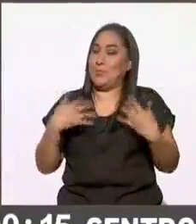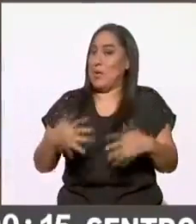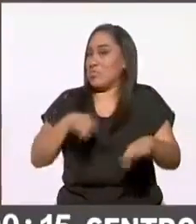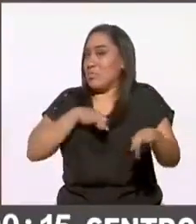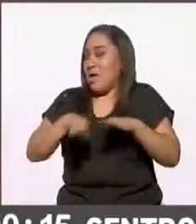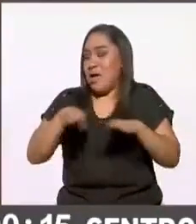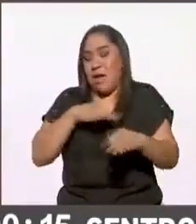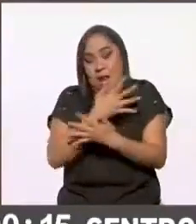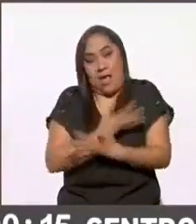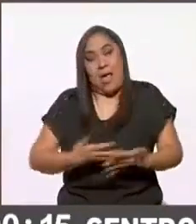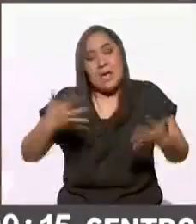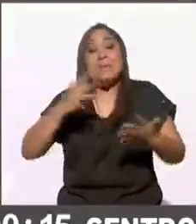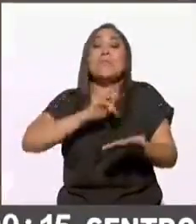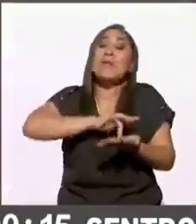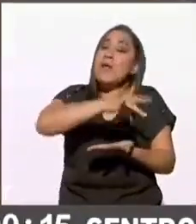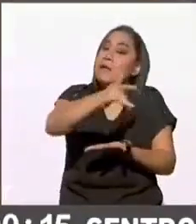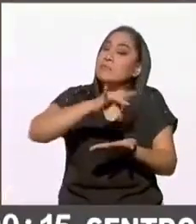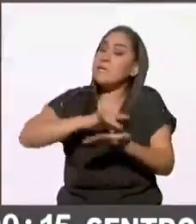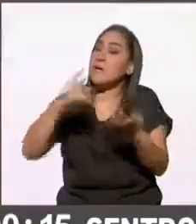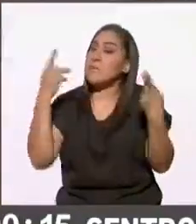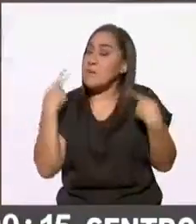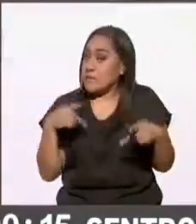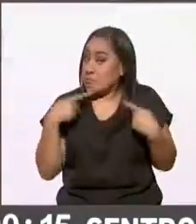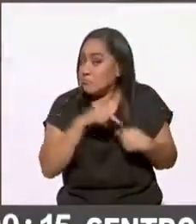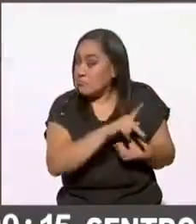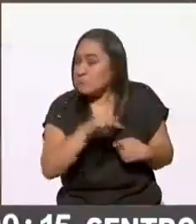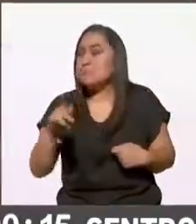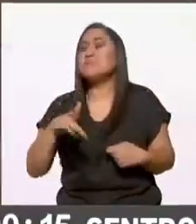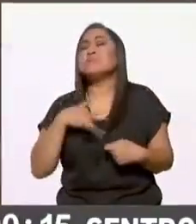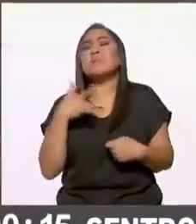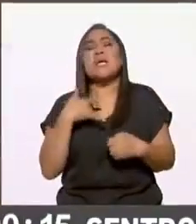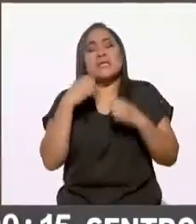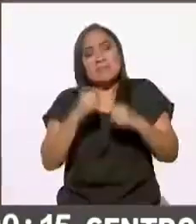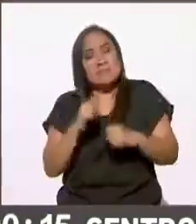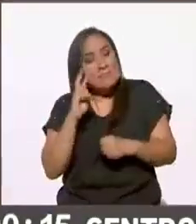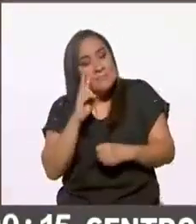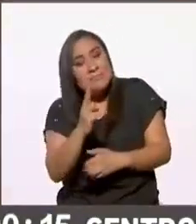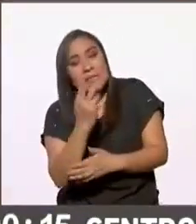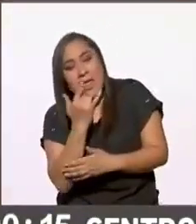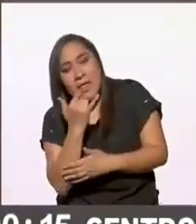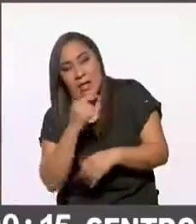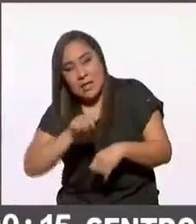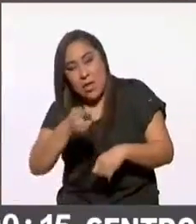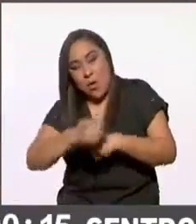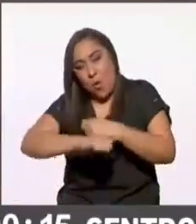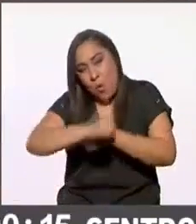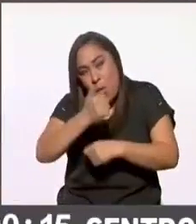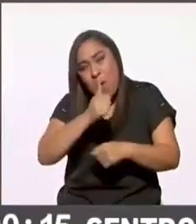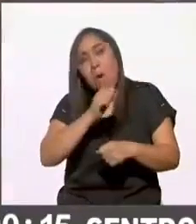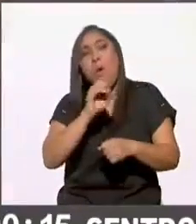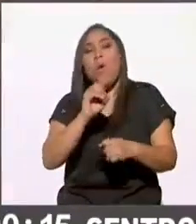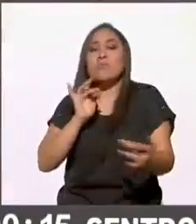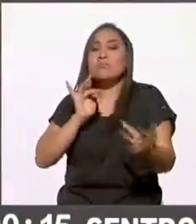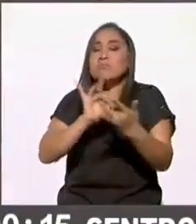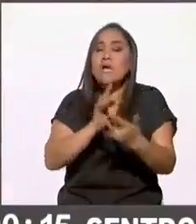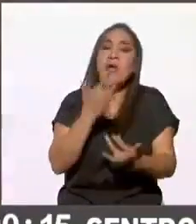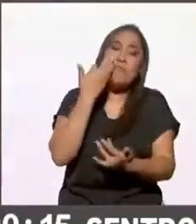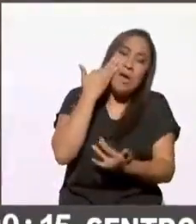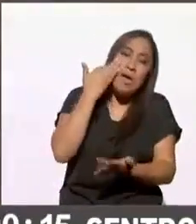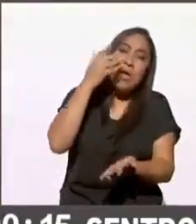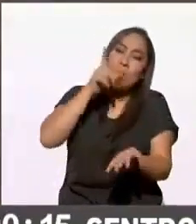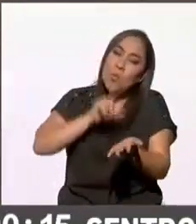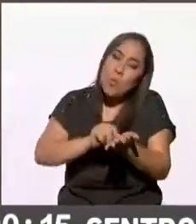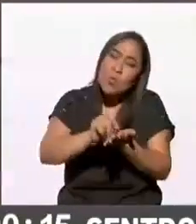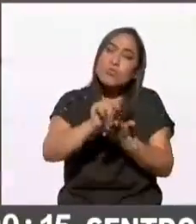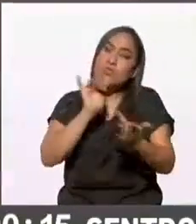gracias a todas las personas que han depositado la confianza en nosotros a todas las personas que nos siguieron a través de nuestras redes sociales y bueno